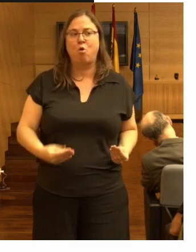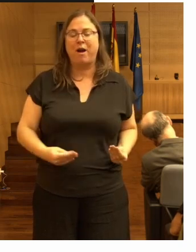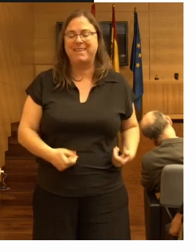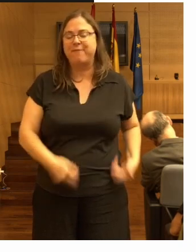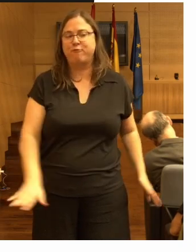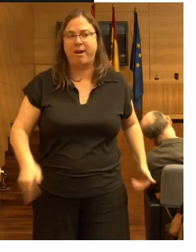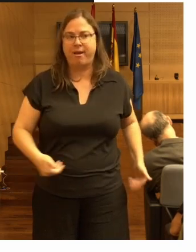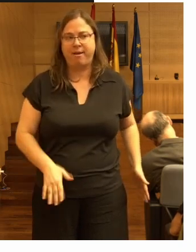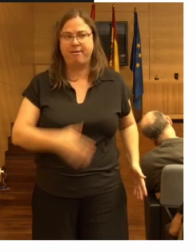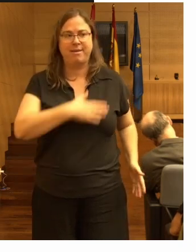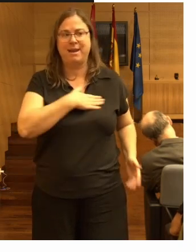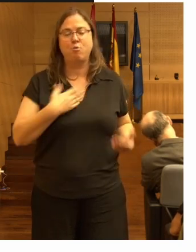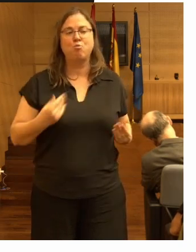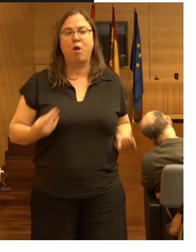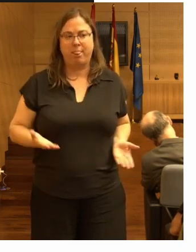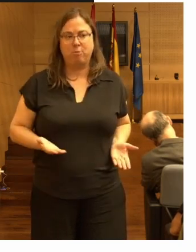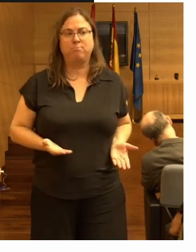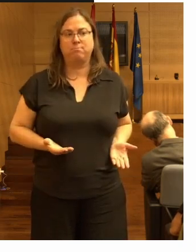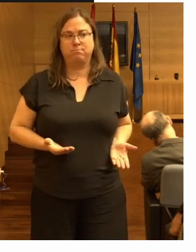quitarse eso